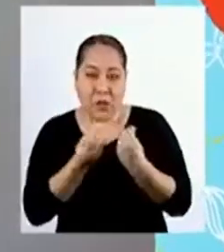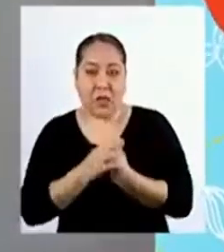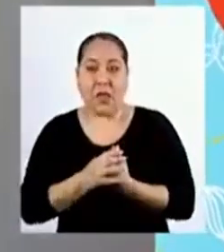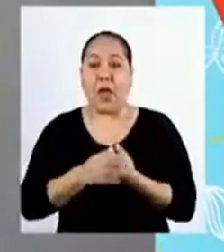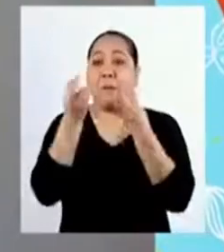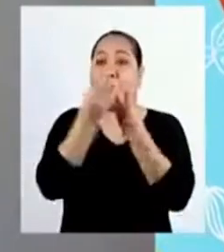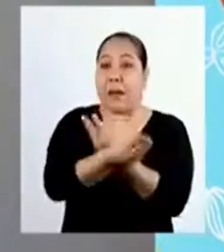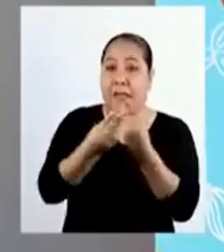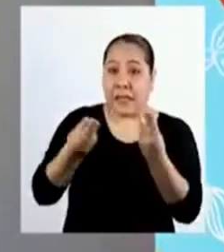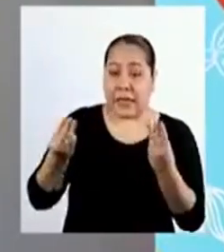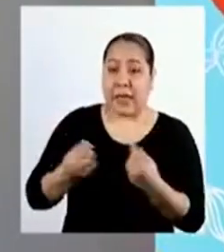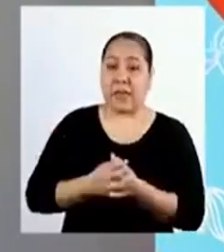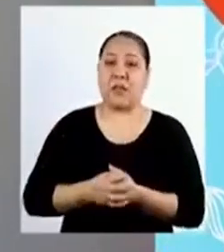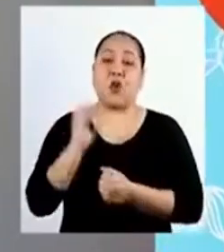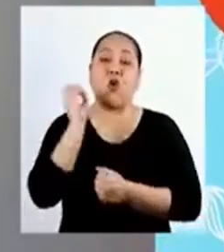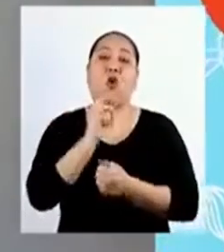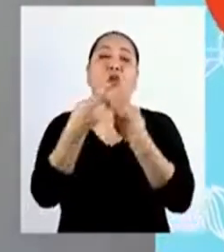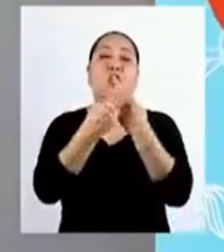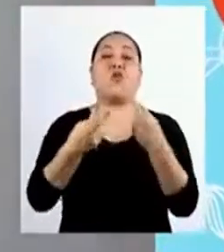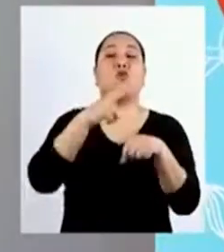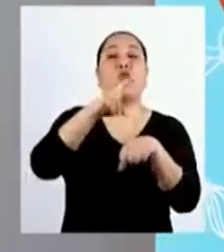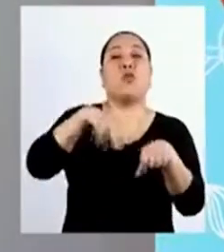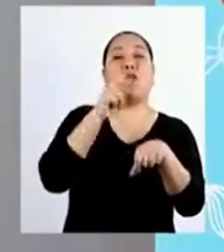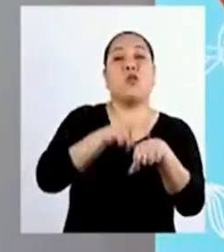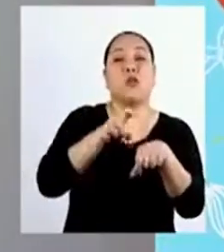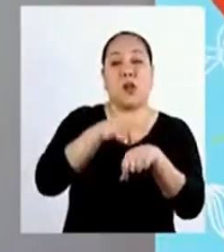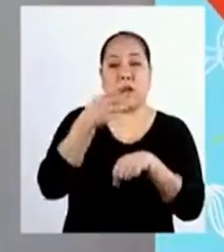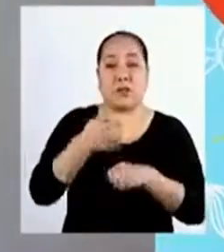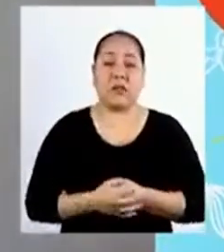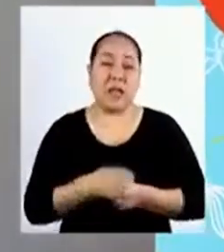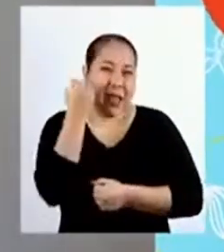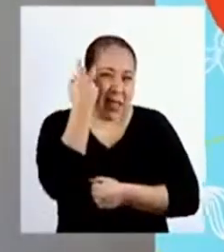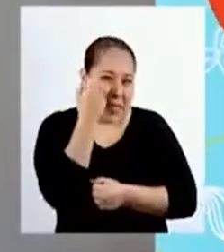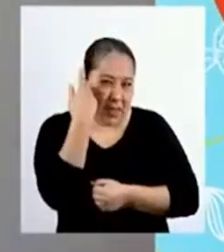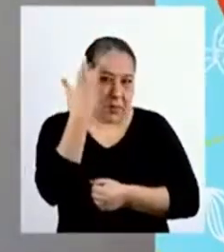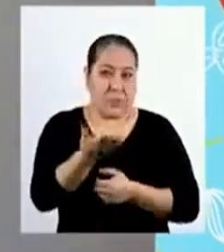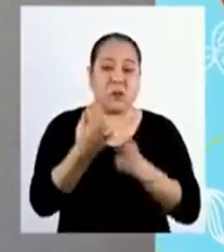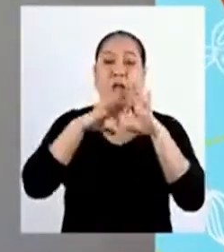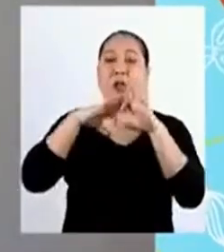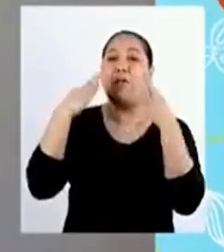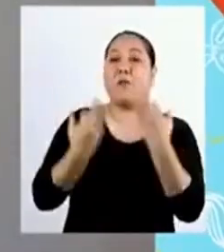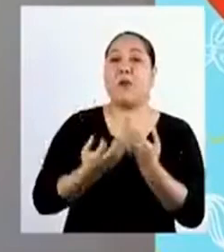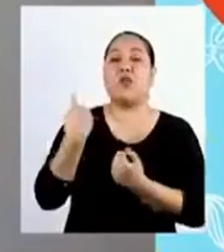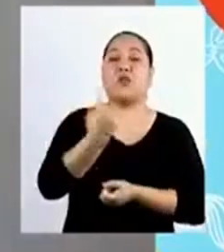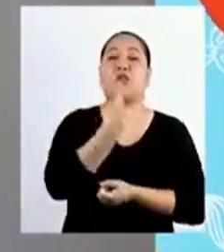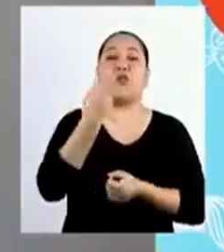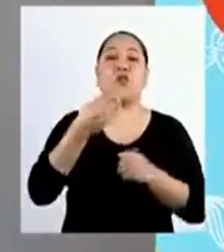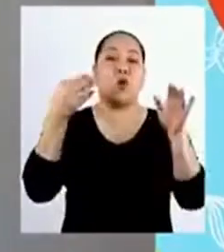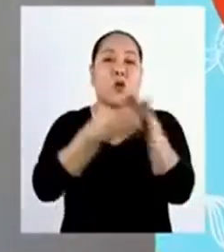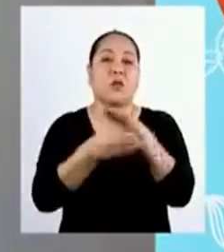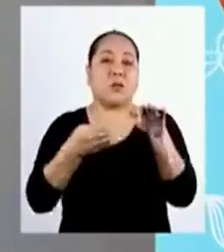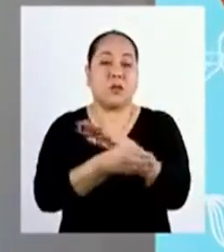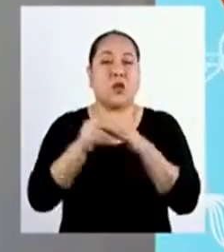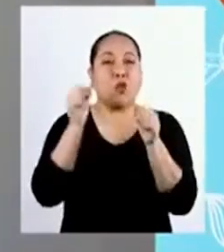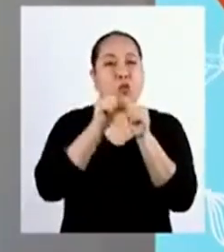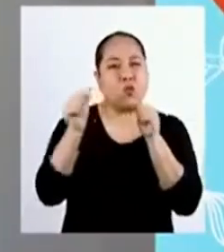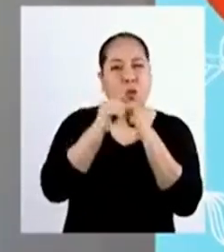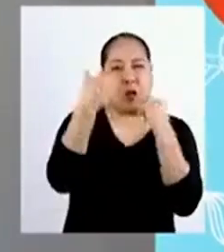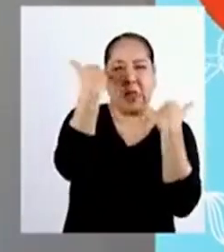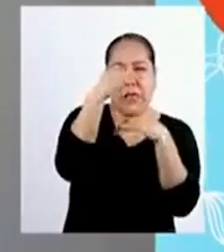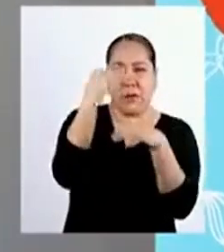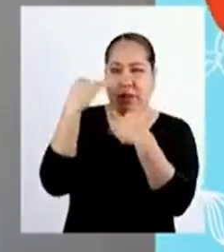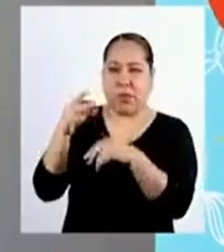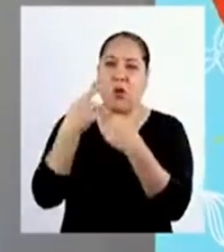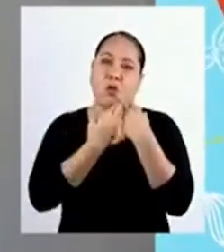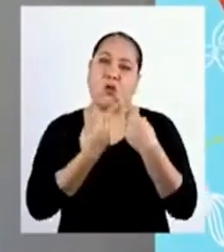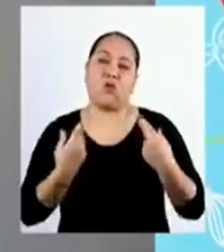Los materiales O los recursos naturales Comprendemos que nuestras familias Solo podrán acceder A un número limitado